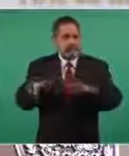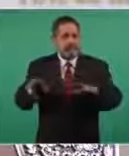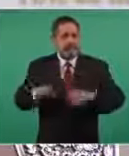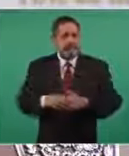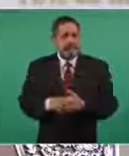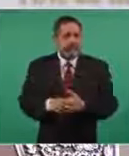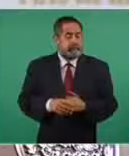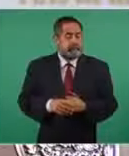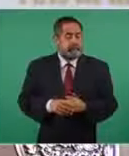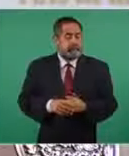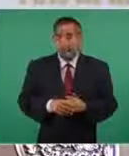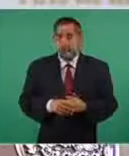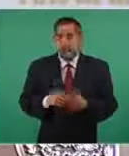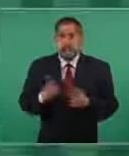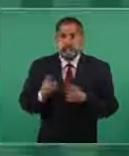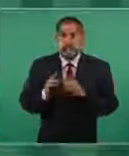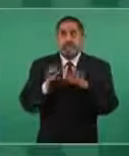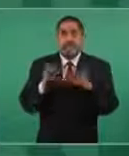porque en una de esas